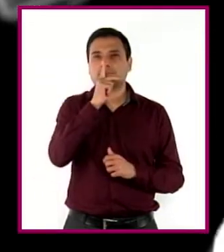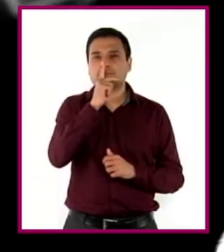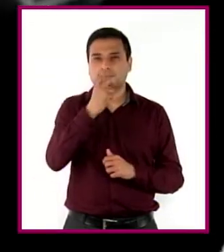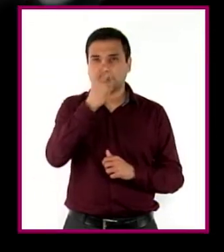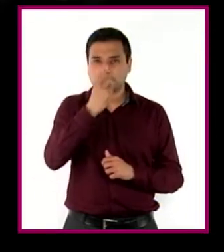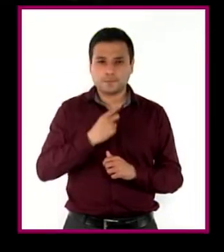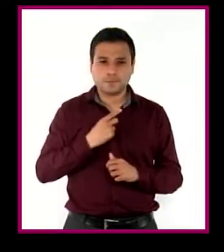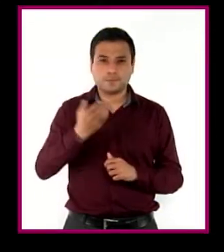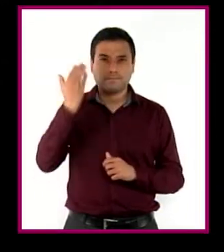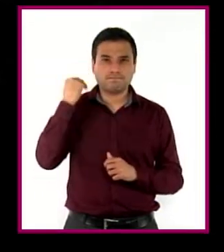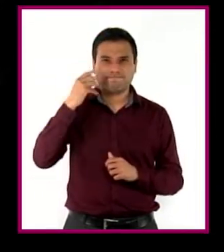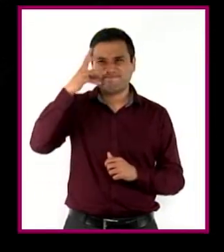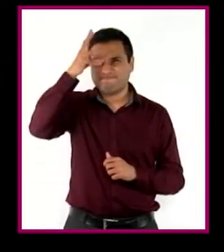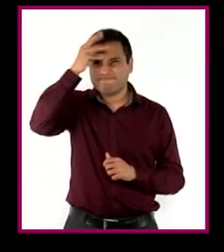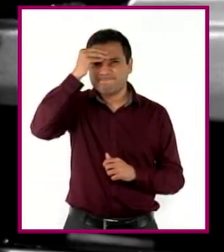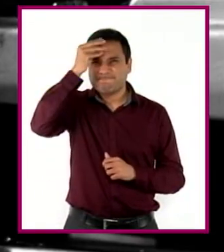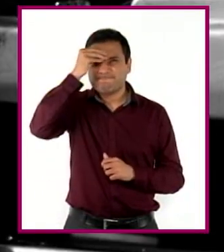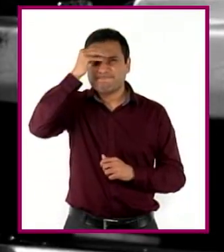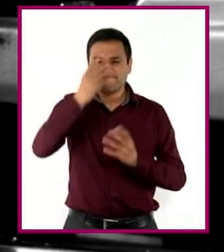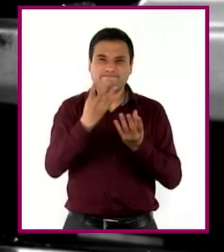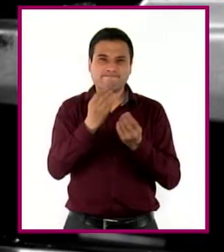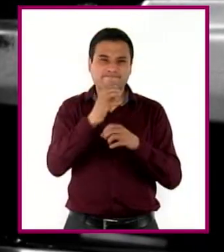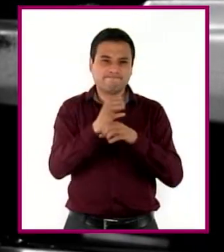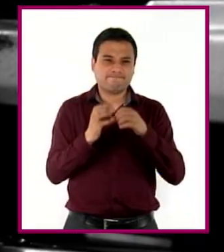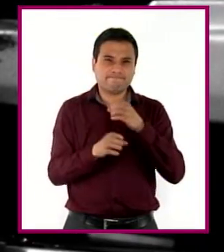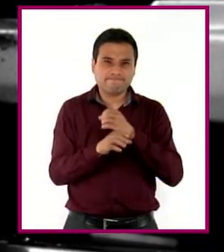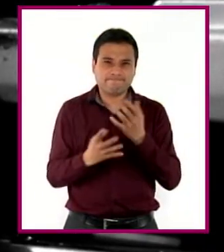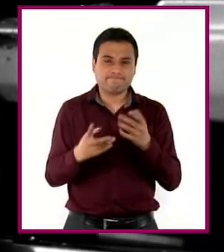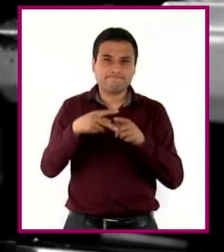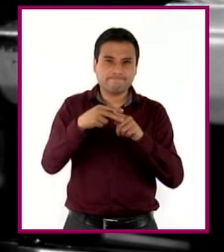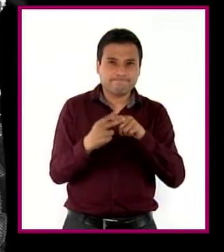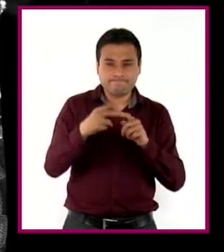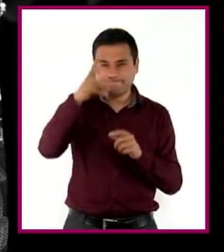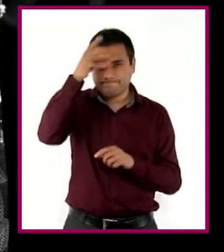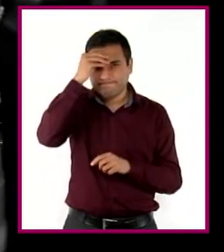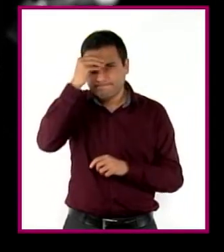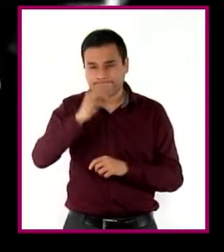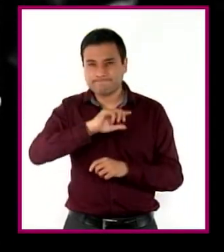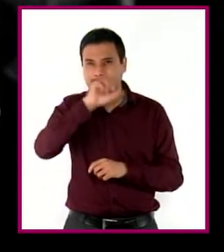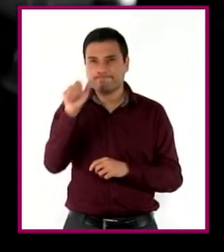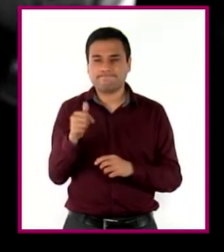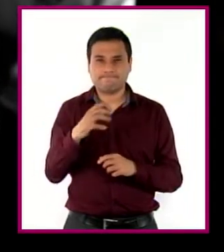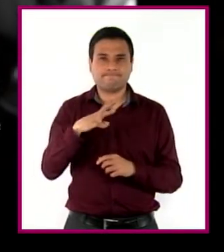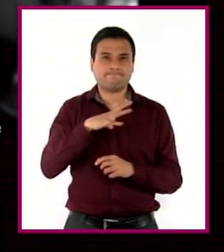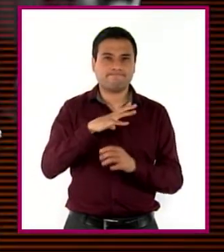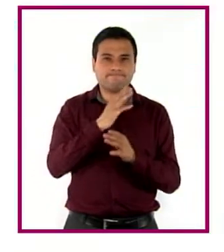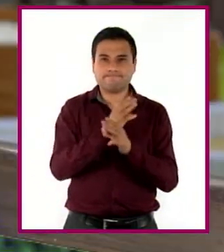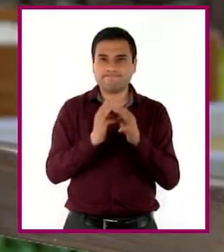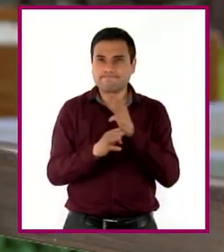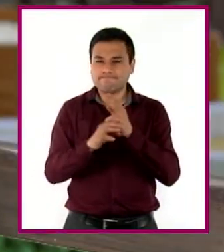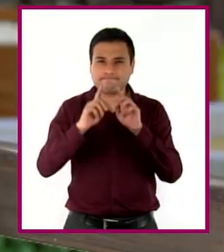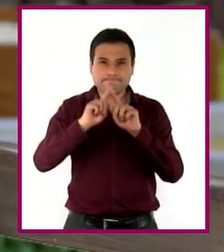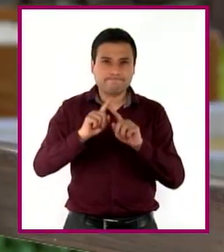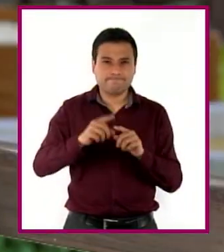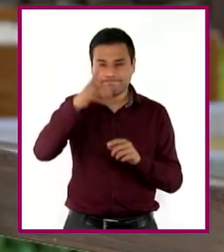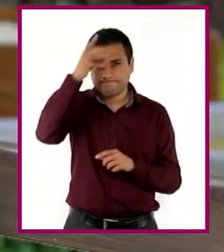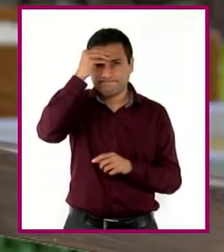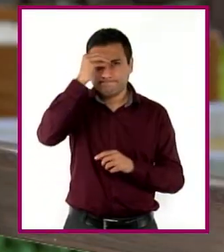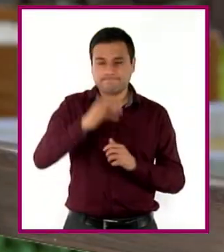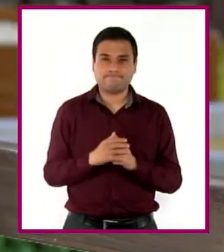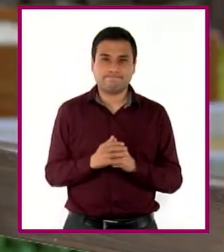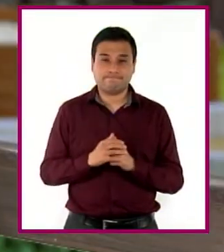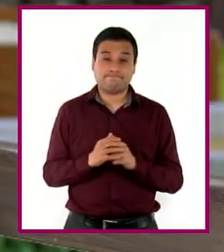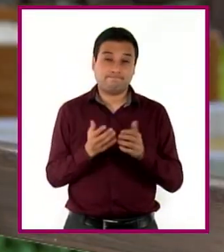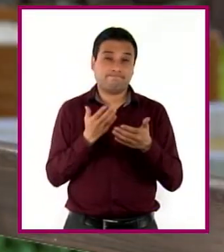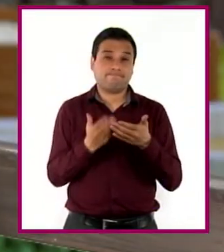tuvo que aprender montones de cosas. Desde usar las herramientas hasta trabajar con los diferentes materiales. Y ahora que yo estuve